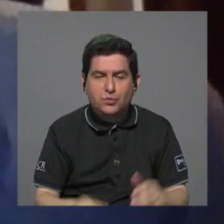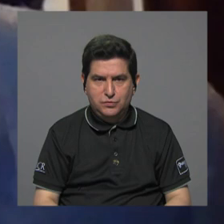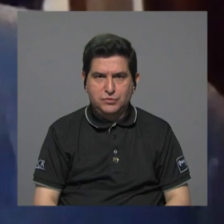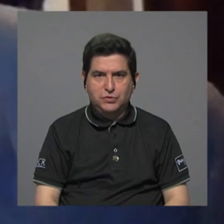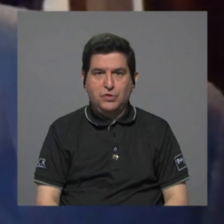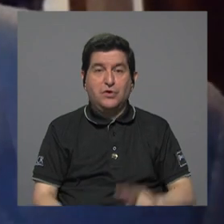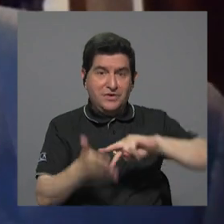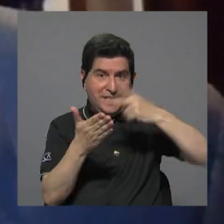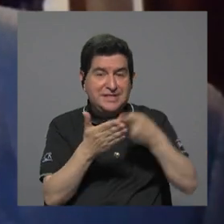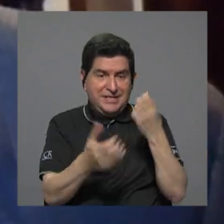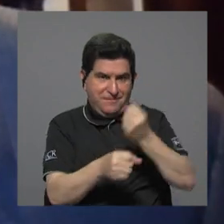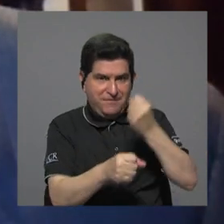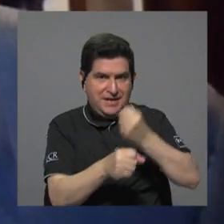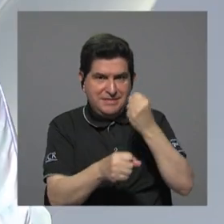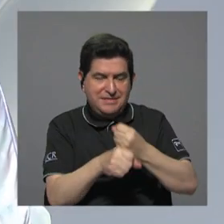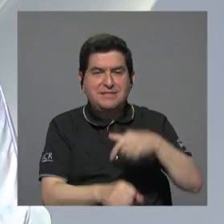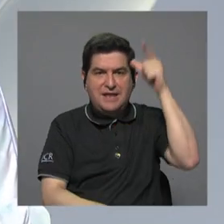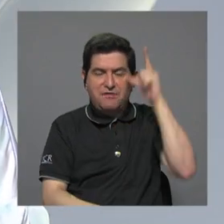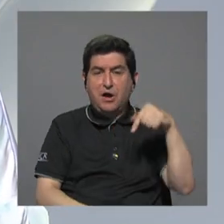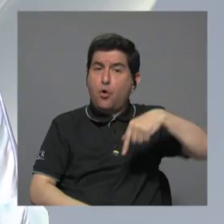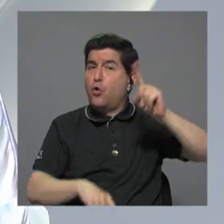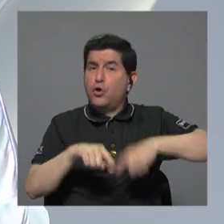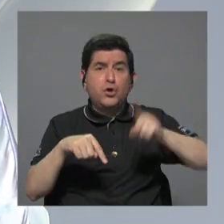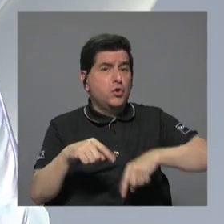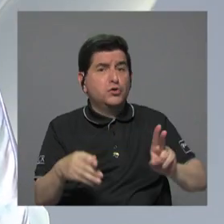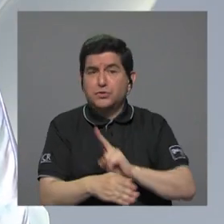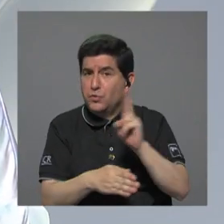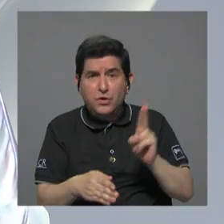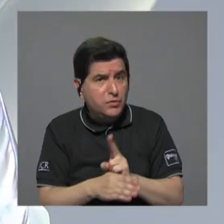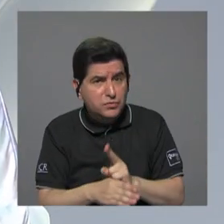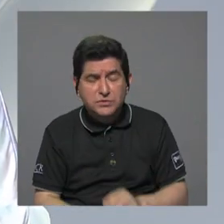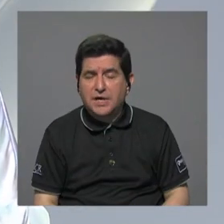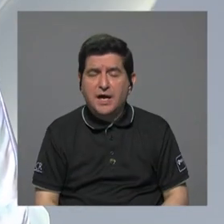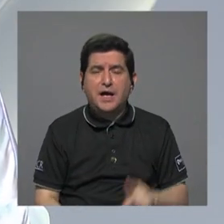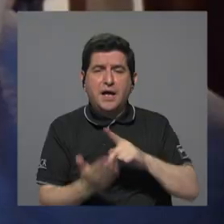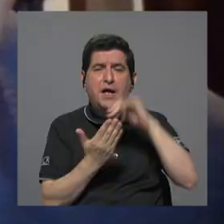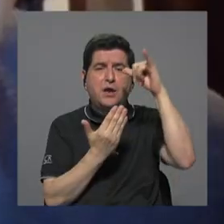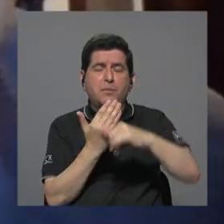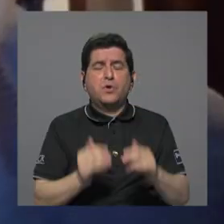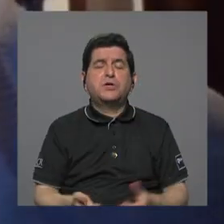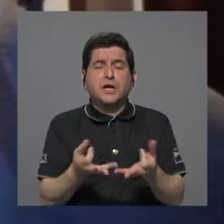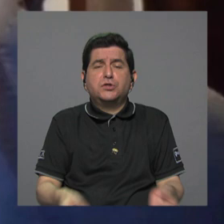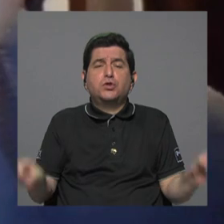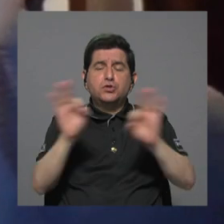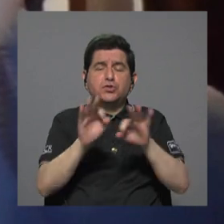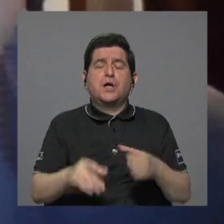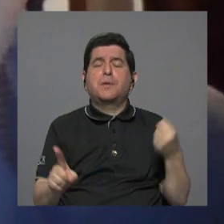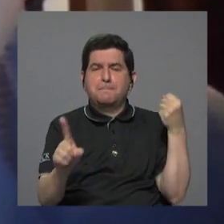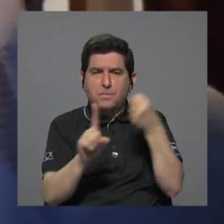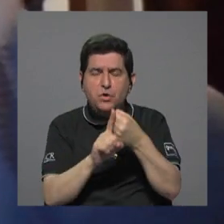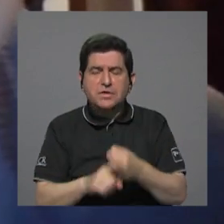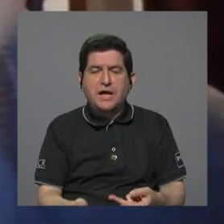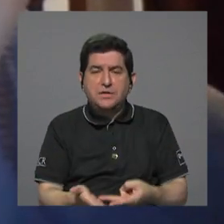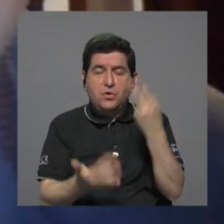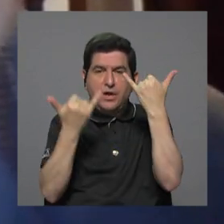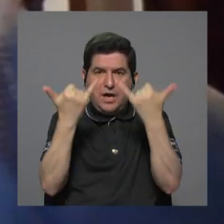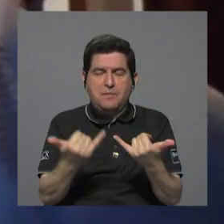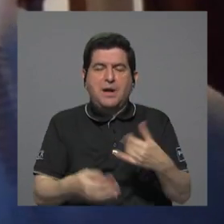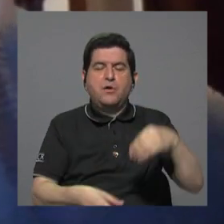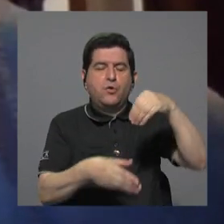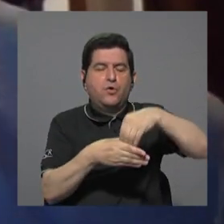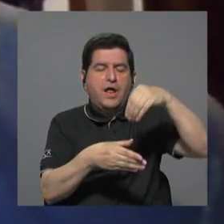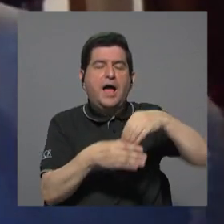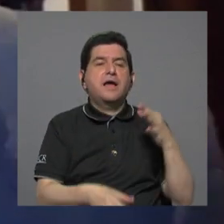generen empleo en Limón hoy no se pueden usar proyectos de gran impacto y que pueda traerse a valor presente ingresos